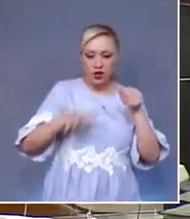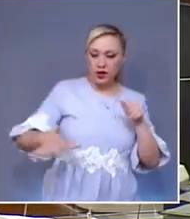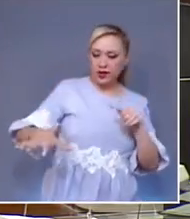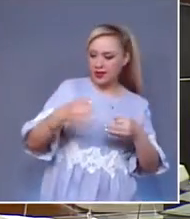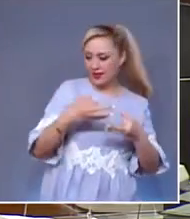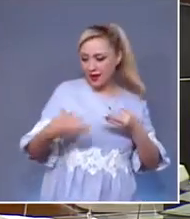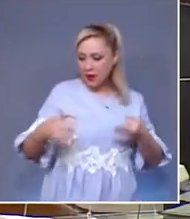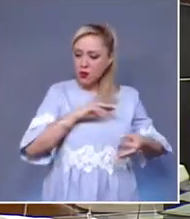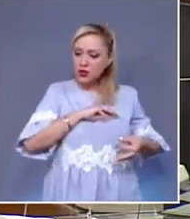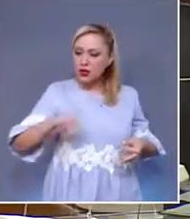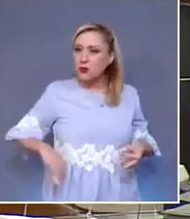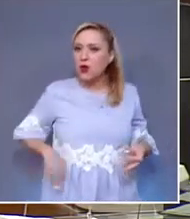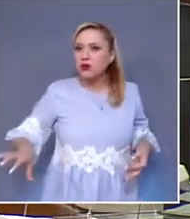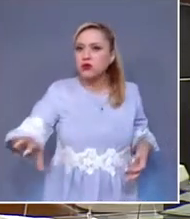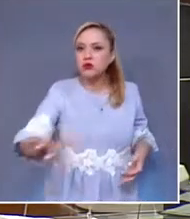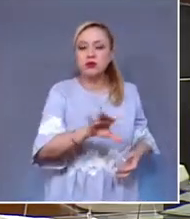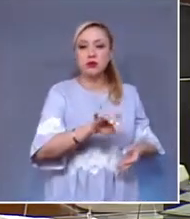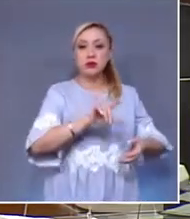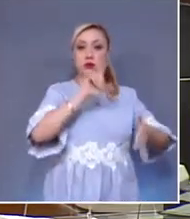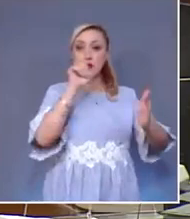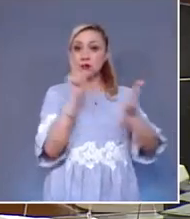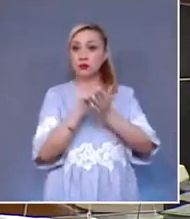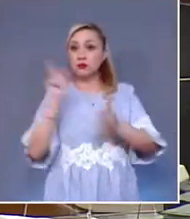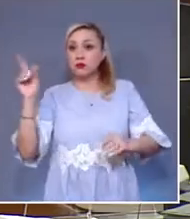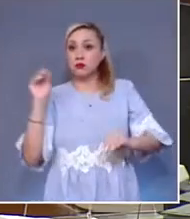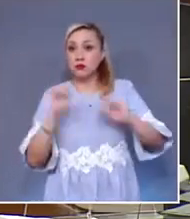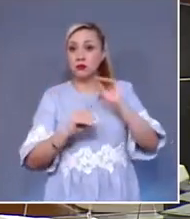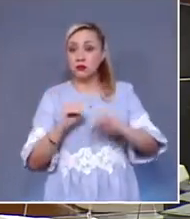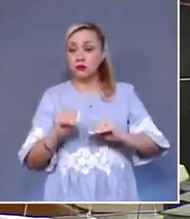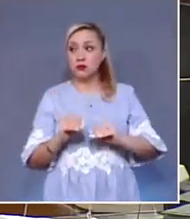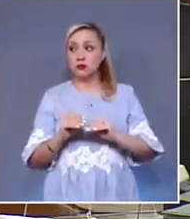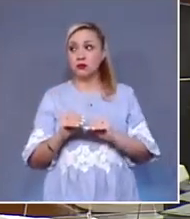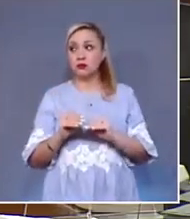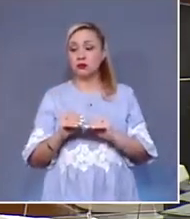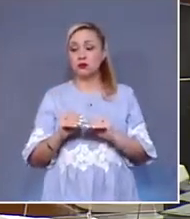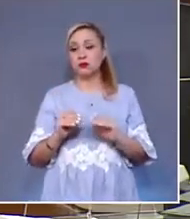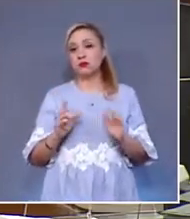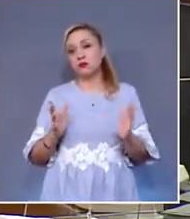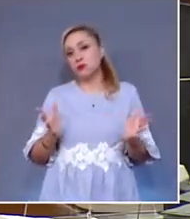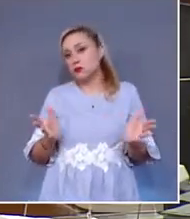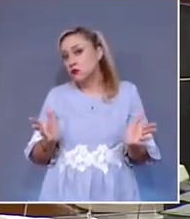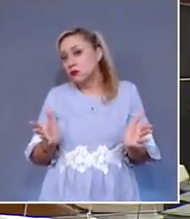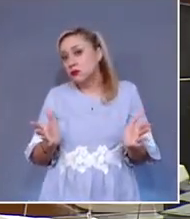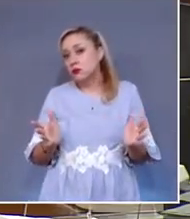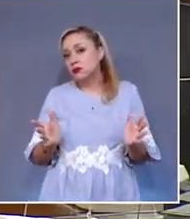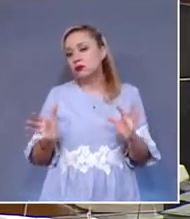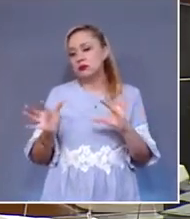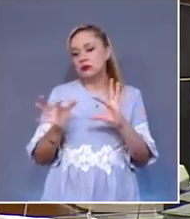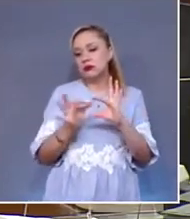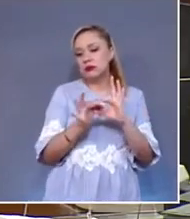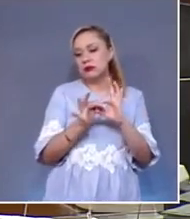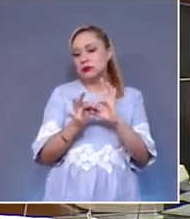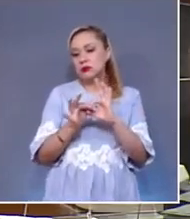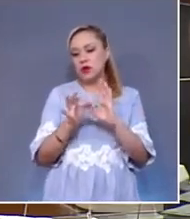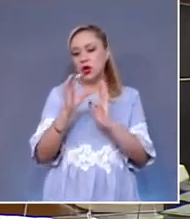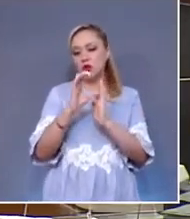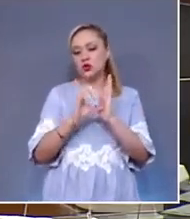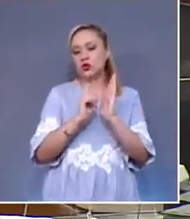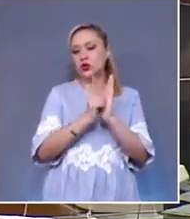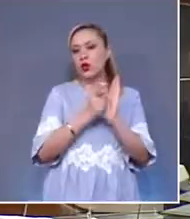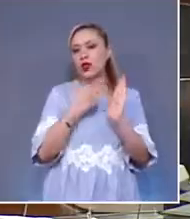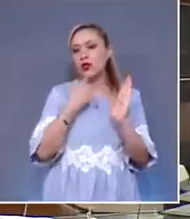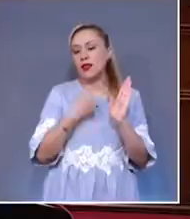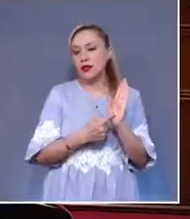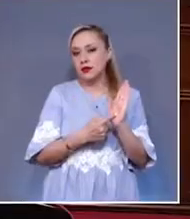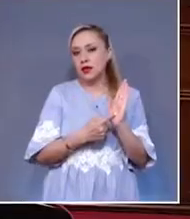emitir la ley local, es armónico con precisamente el régimen constitucional y de la ley general. En